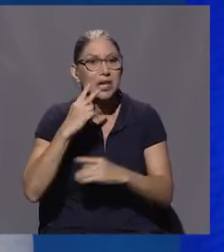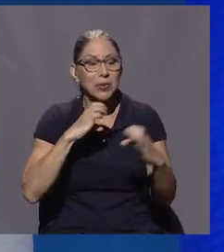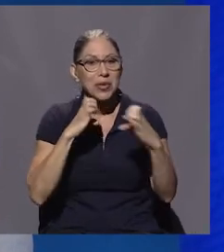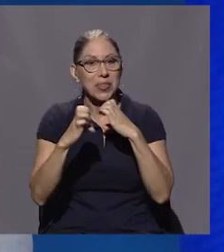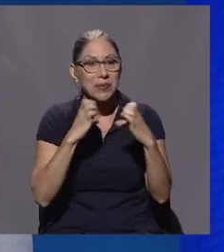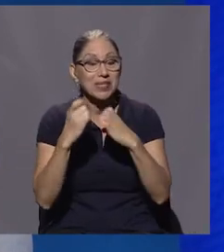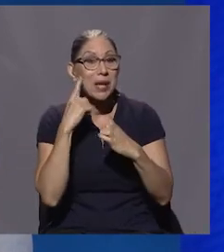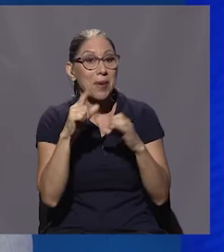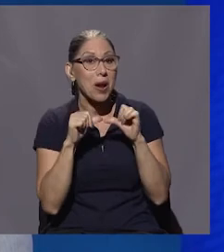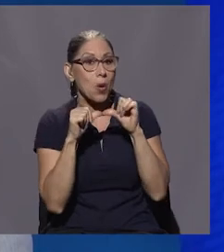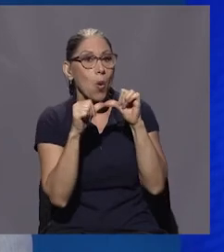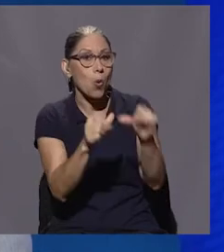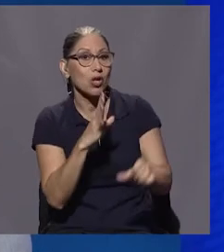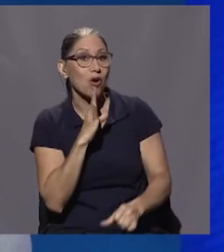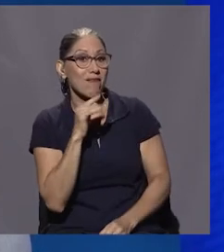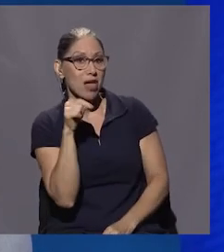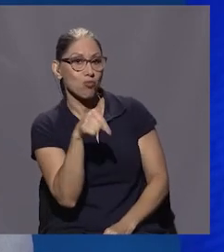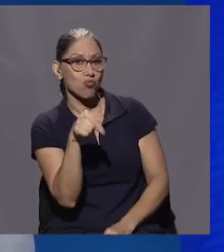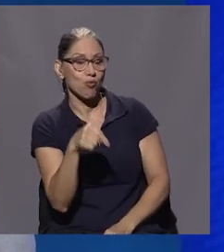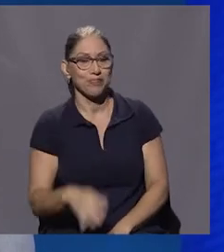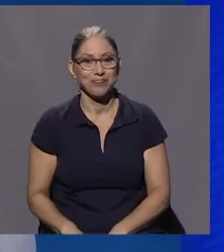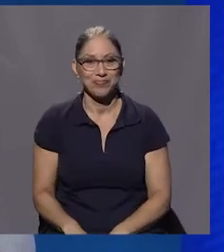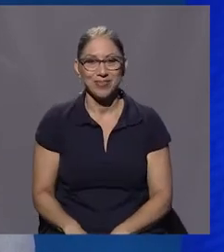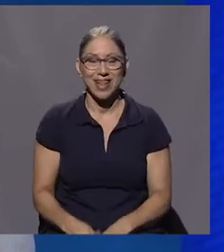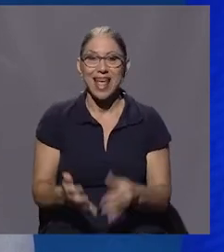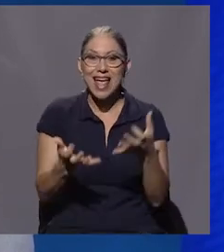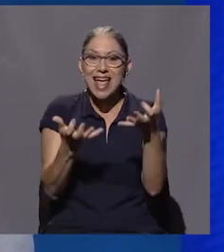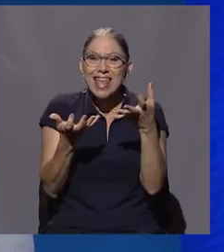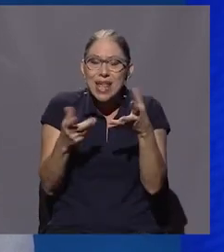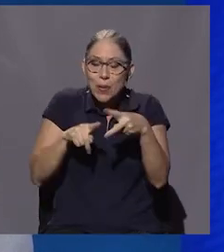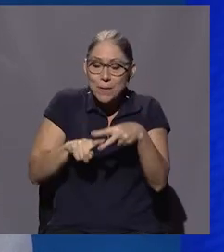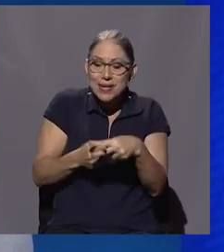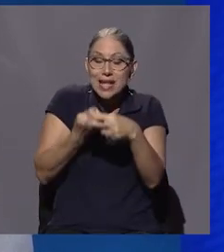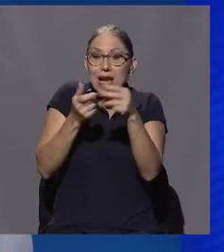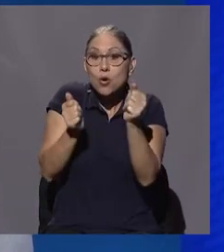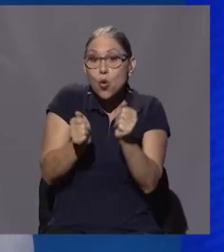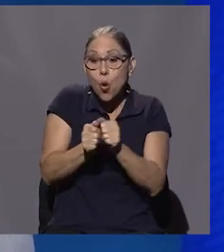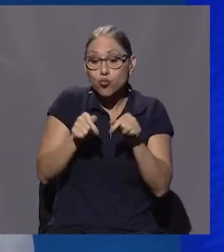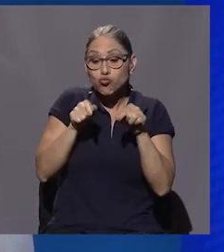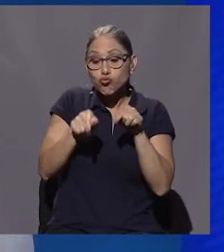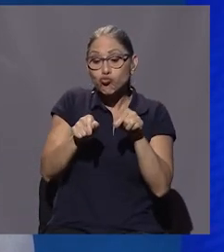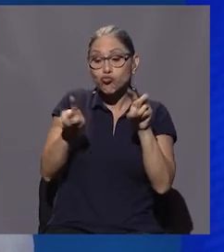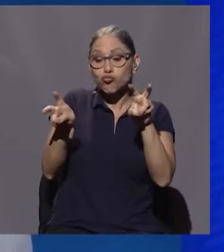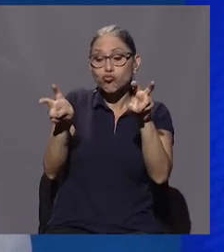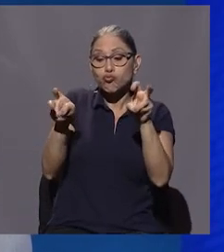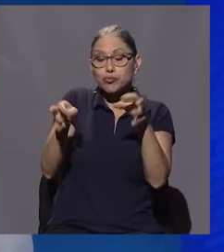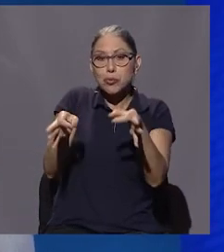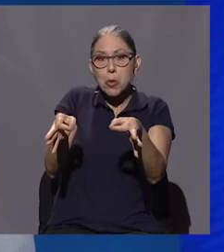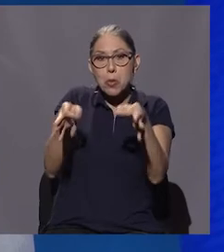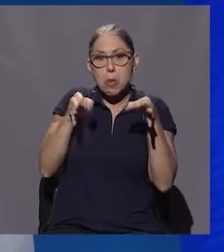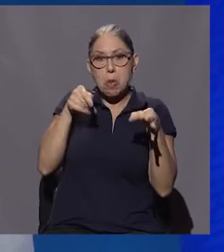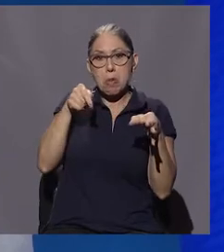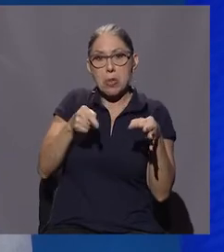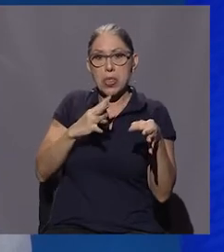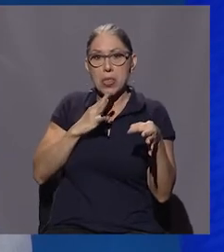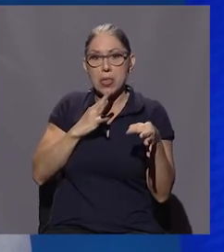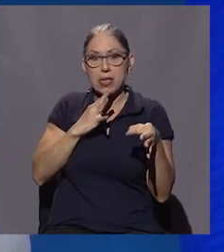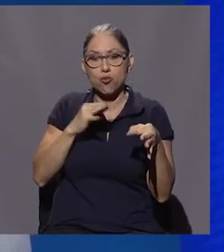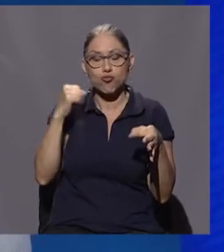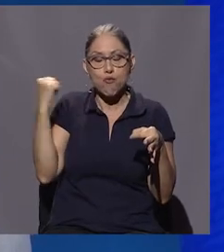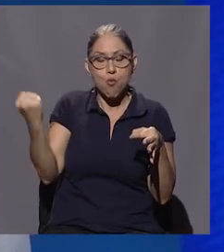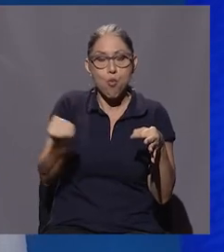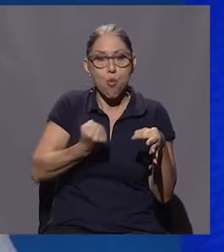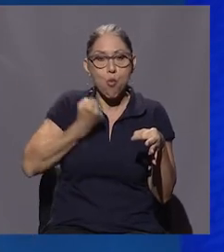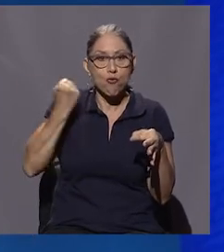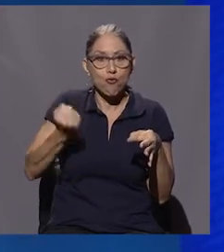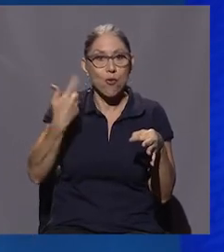donde vamos a seguir hablando de este texto. Quiero arrancar con ustedes con estas palabras de don Oscar que son muy fuertes, pero que ponen mucho en contexto